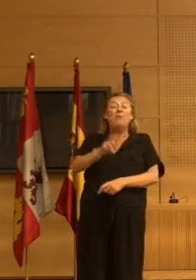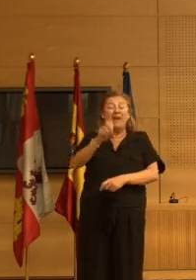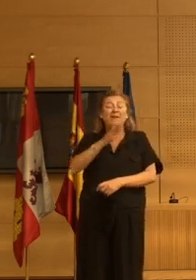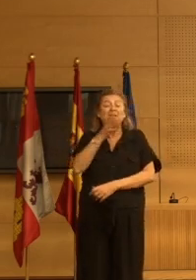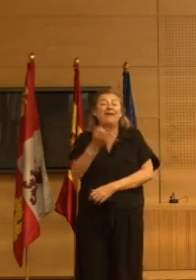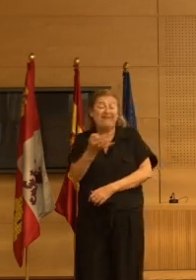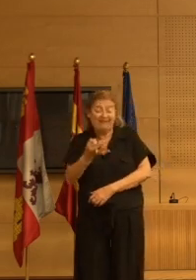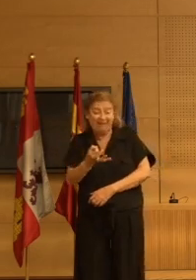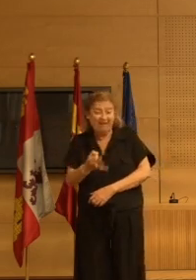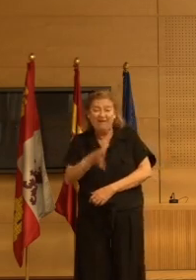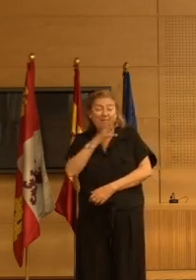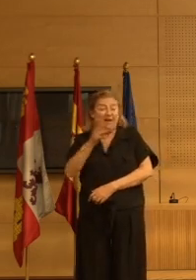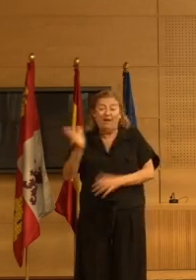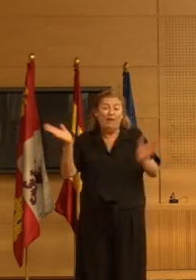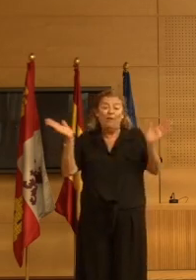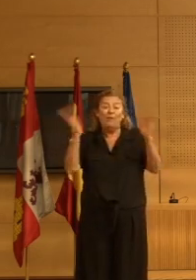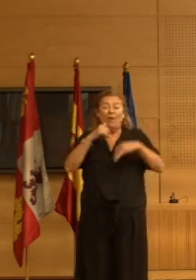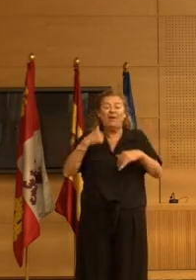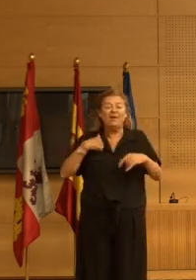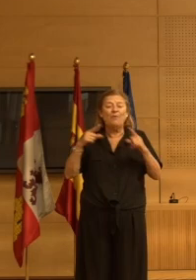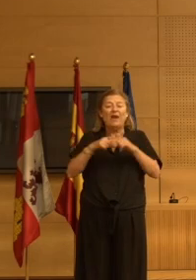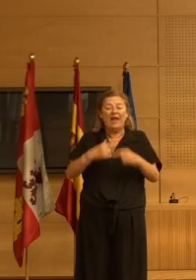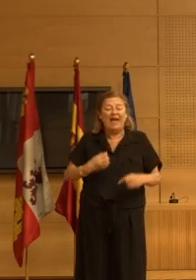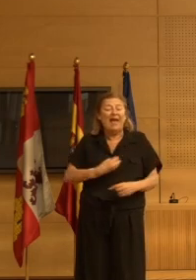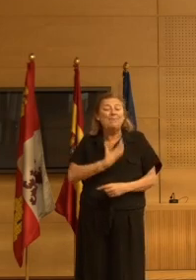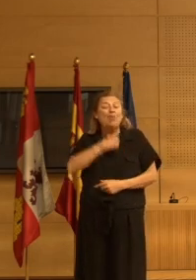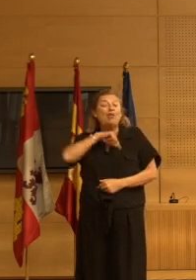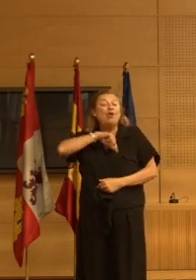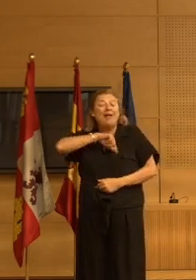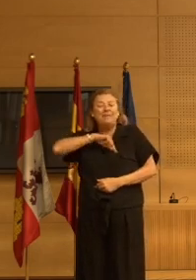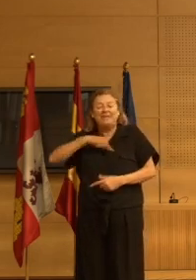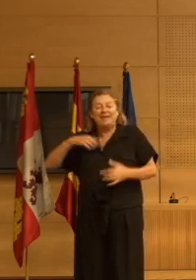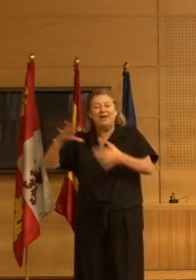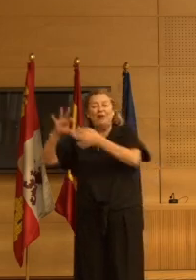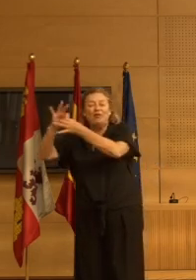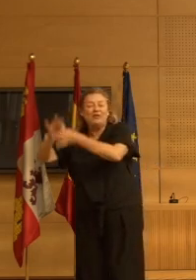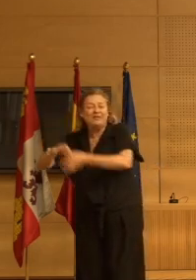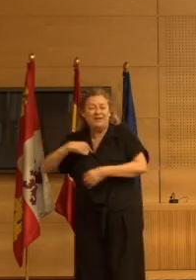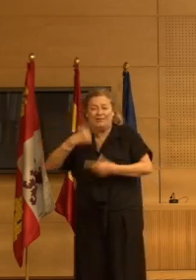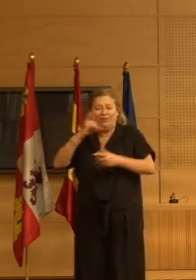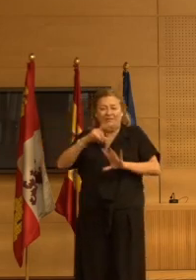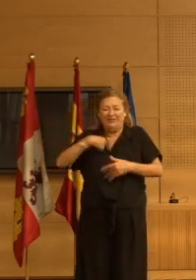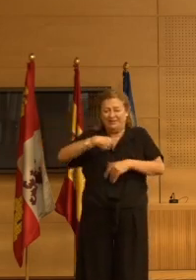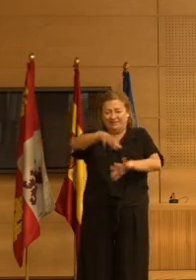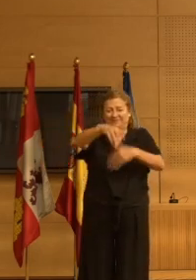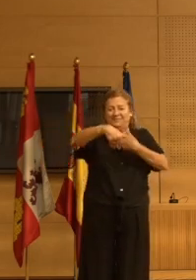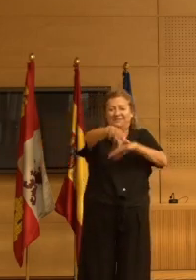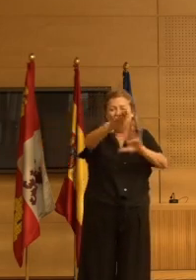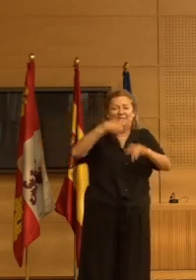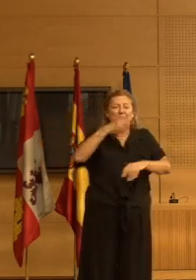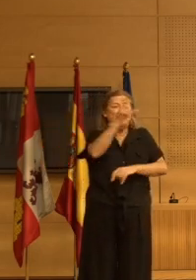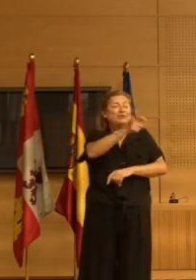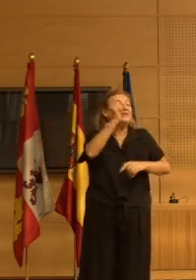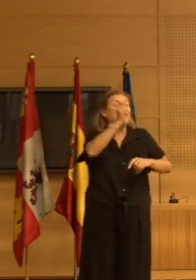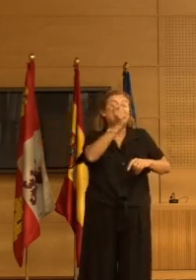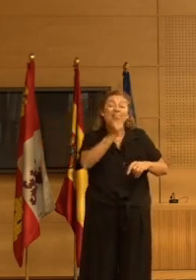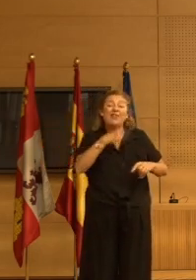para no tener que conectar emocionalmente con nuestros pacientes con nuestros residentes